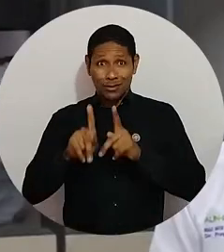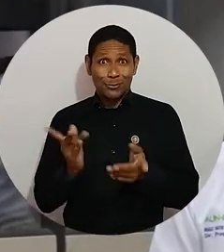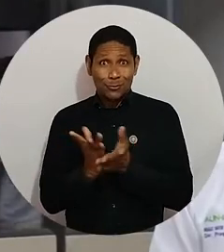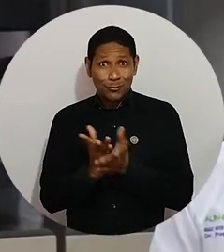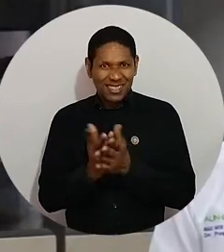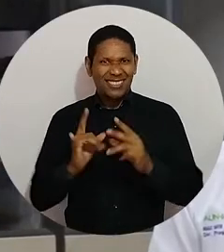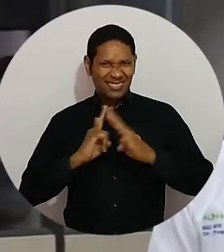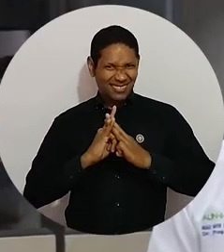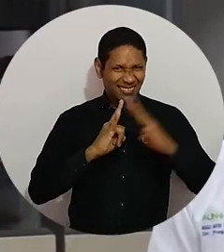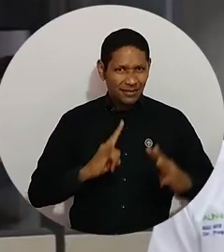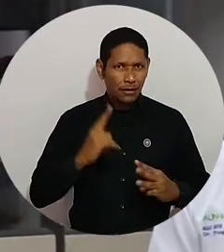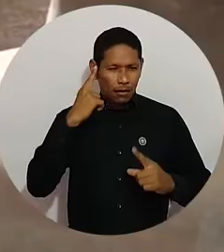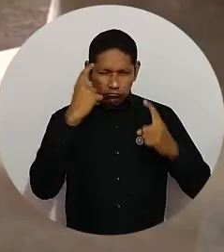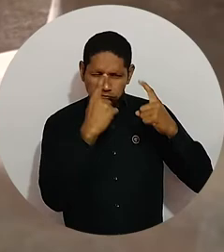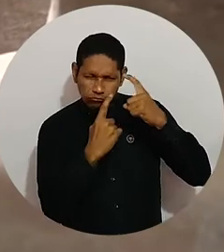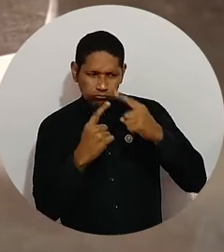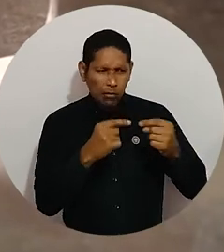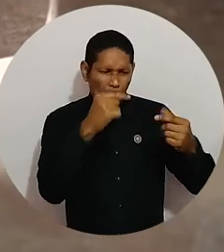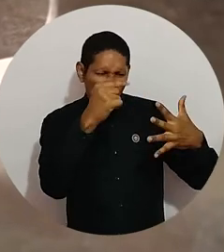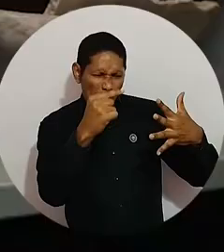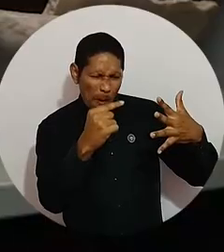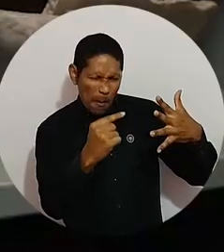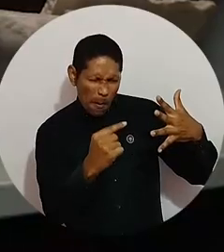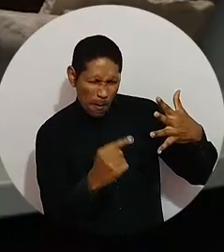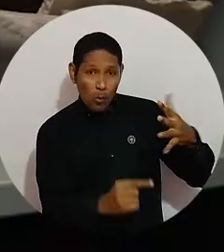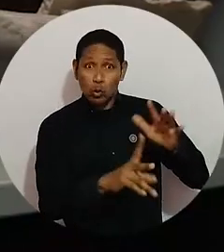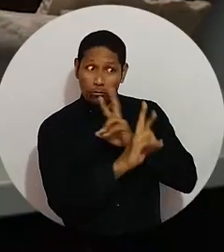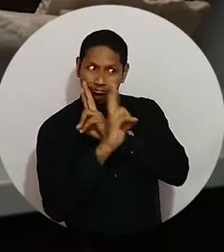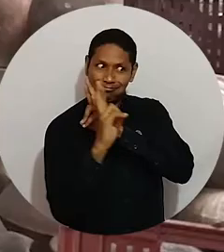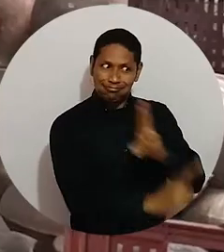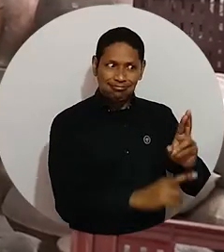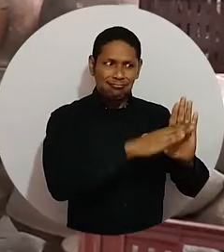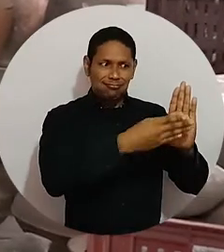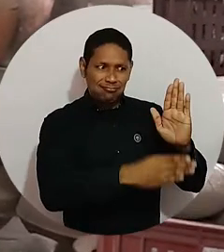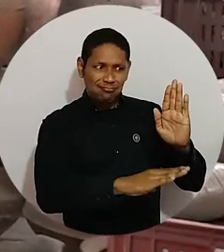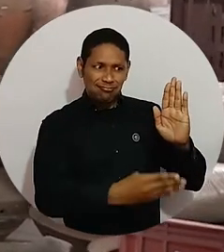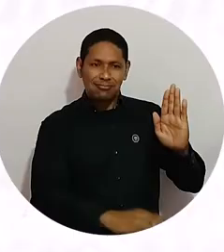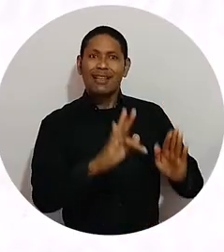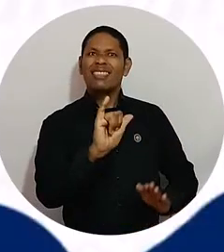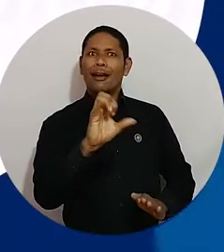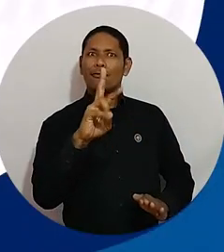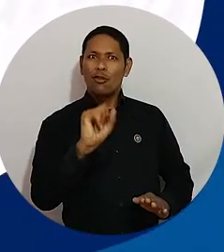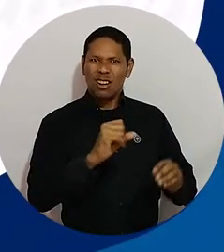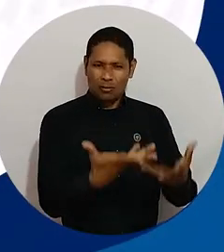por dos estudiantes de la Universidad del Magdalena que busca generar la caracterización y el reconocimiento de las terrazas Tairona.